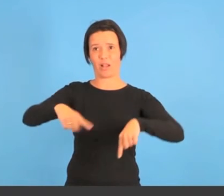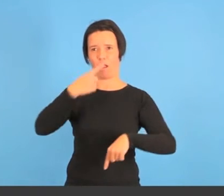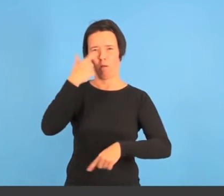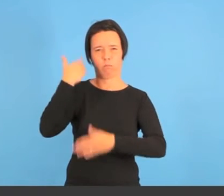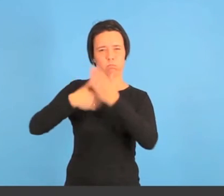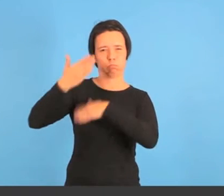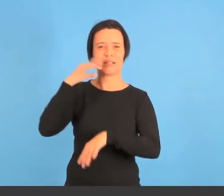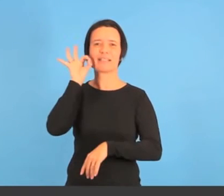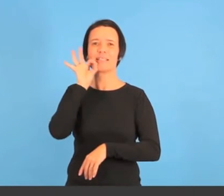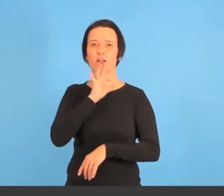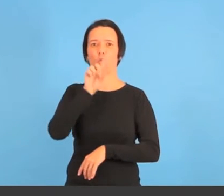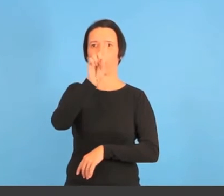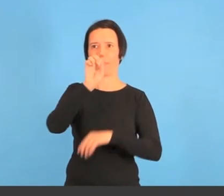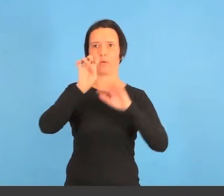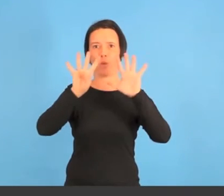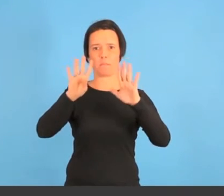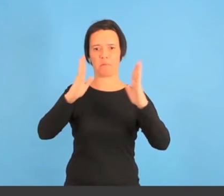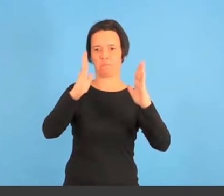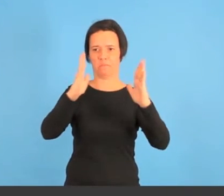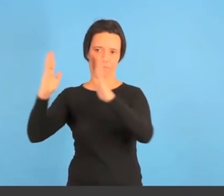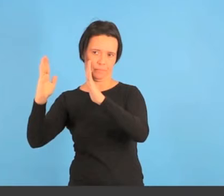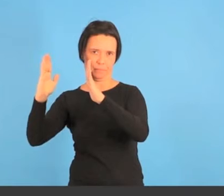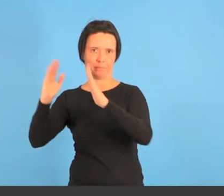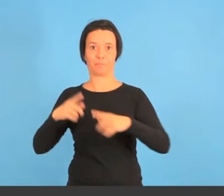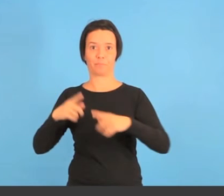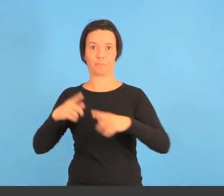Finca rústica de mediados del siglo XIX.